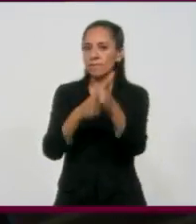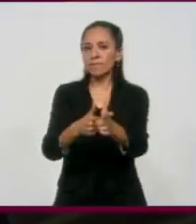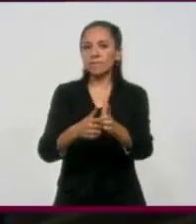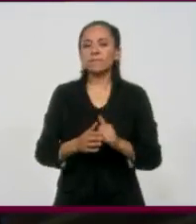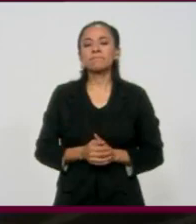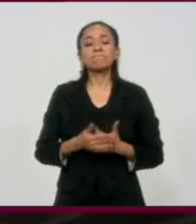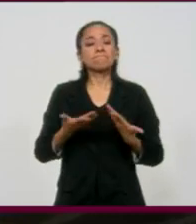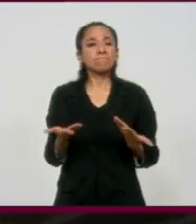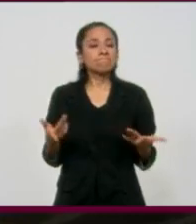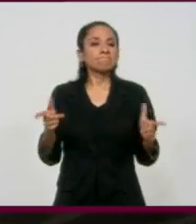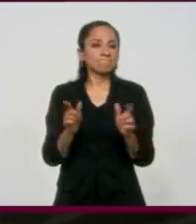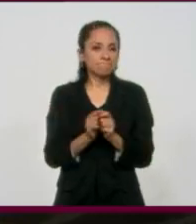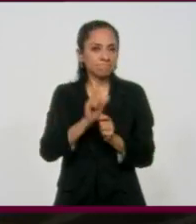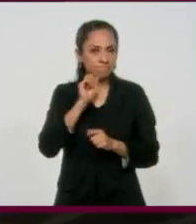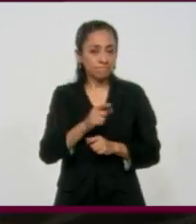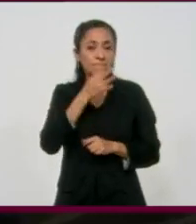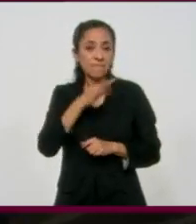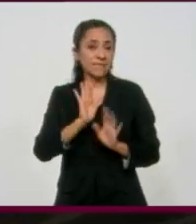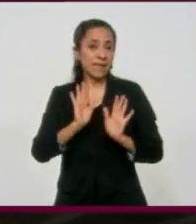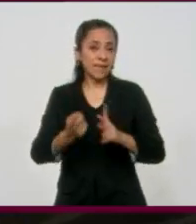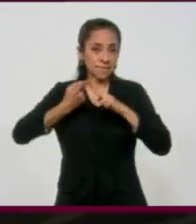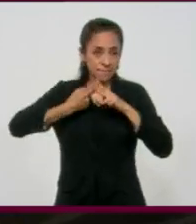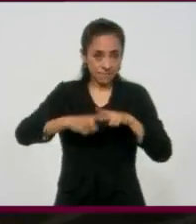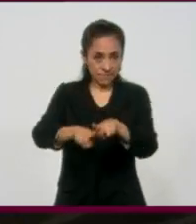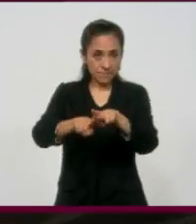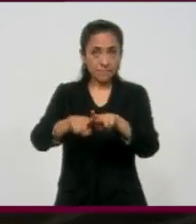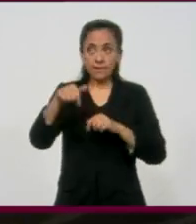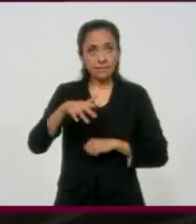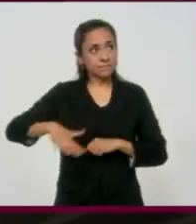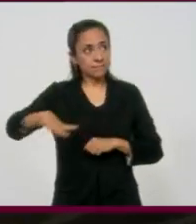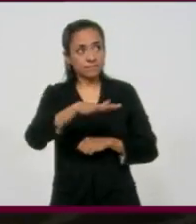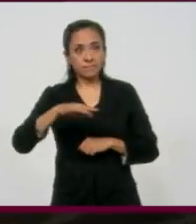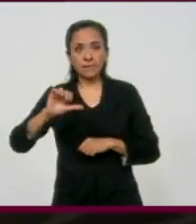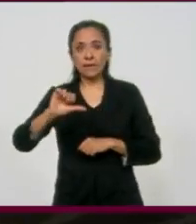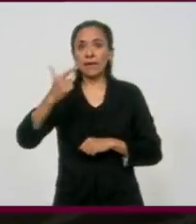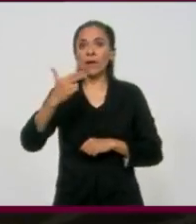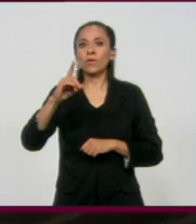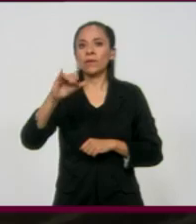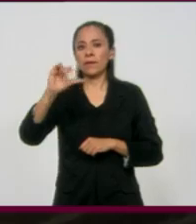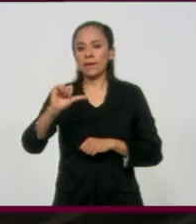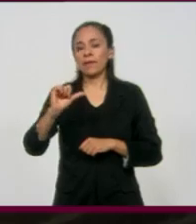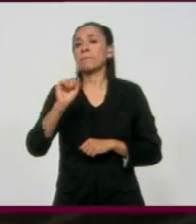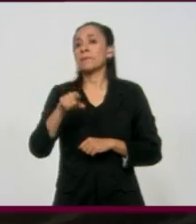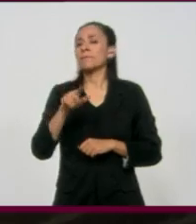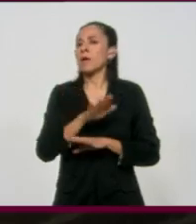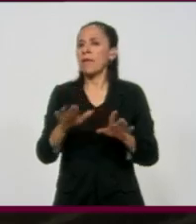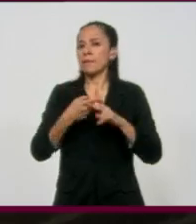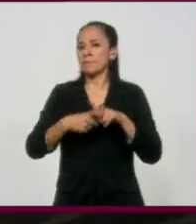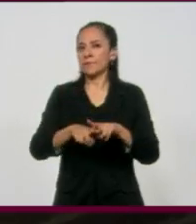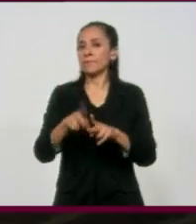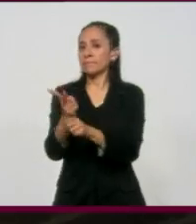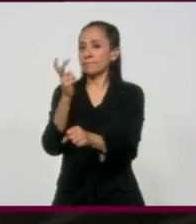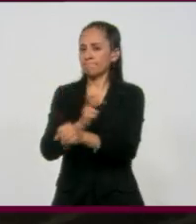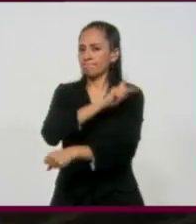Adriana, pues así está dicho, la fiesta ha comenzado y aquí en la Alhóndiga de Granaditas es la prueba. El espectáculo de la India invitado